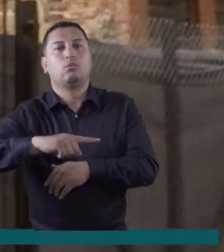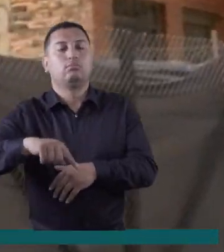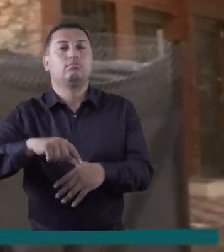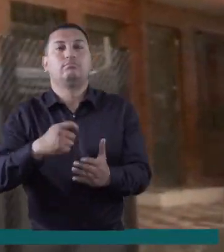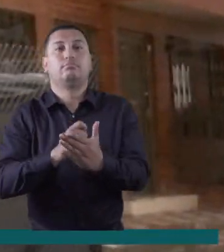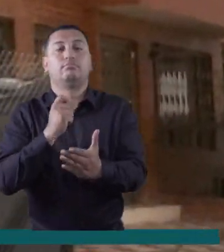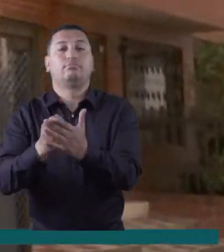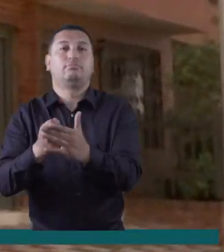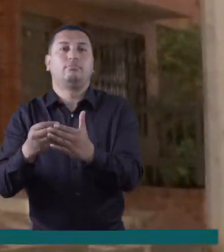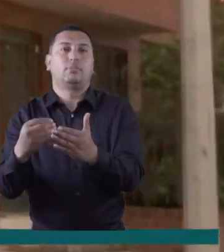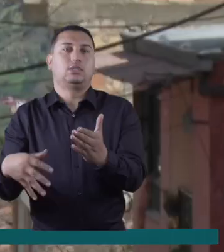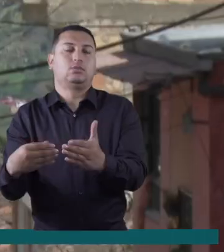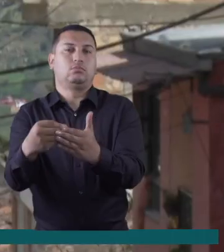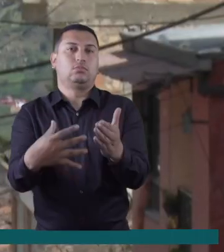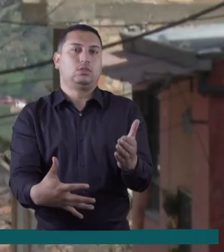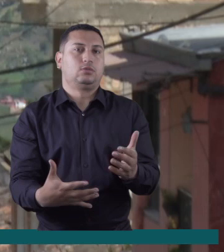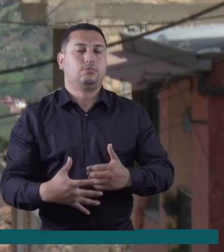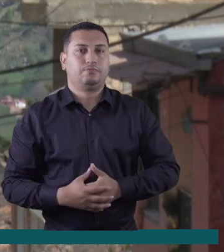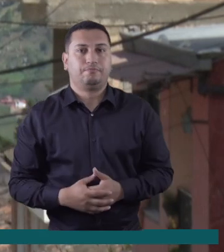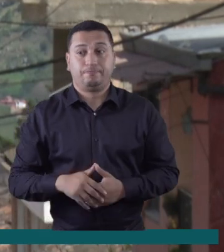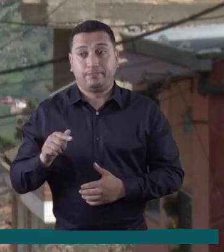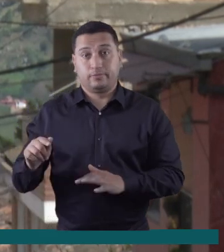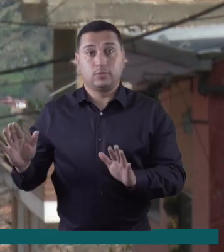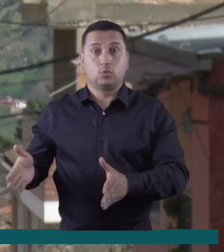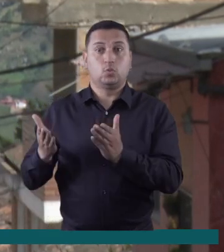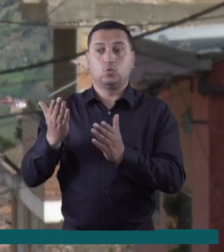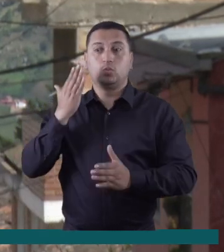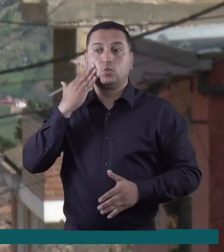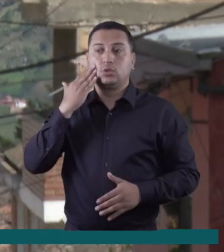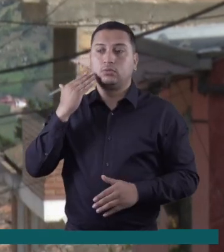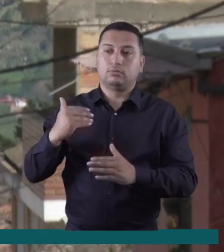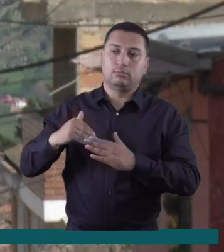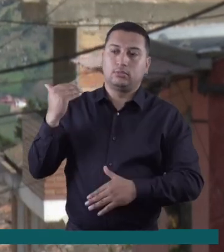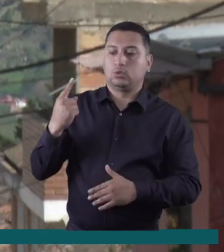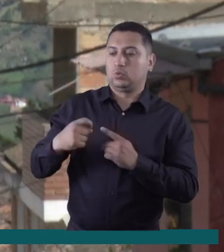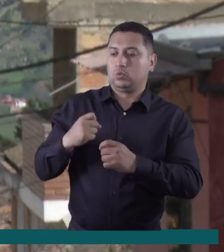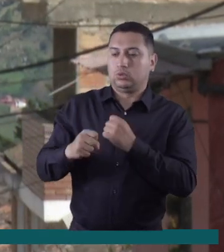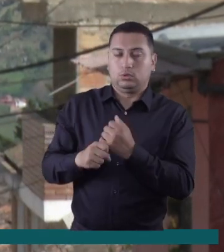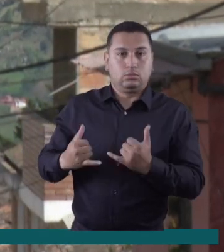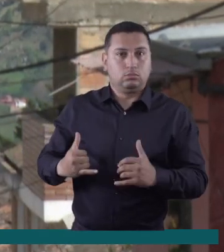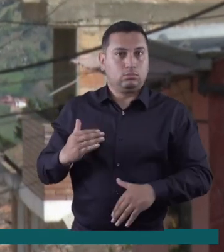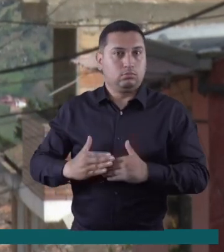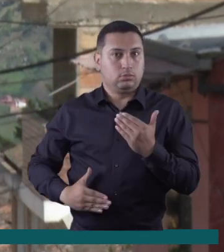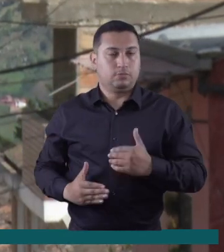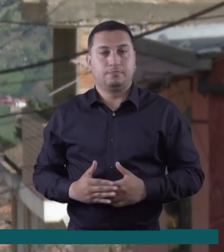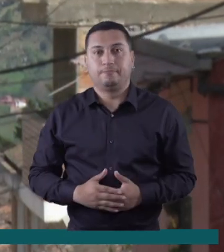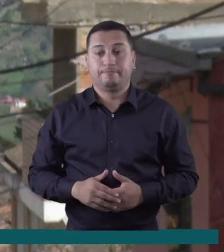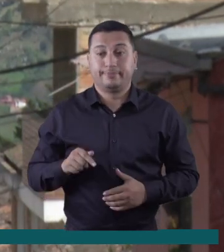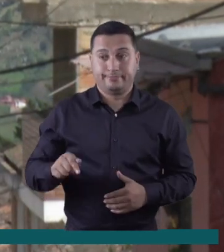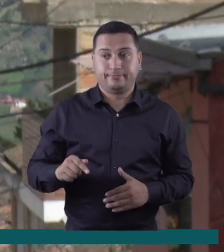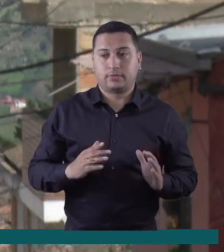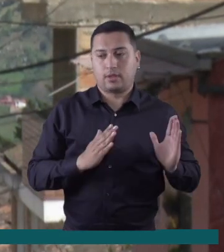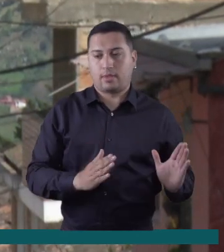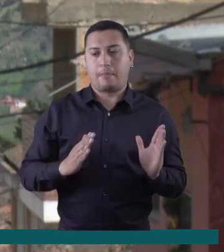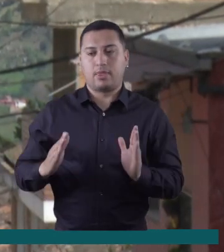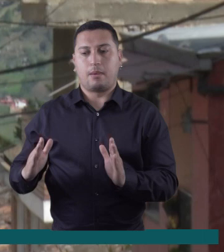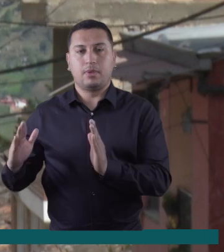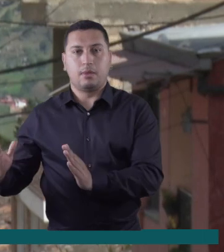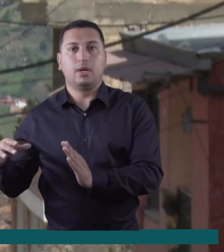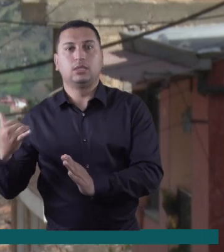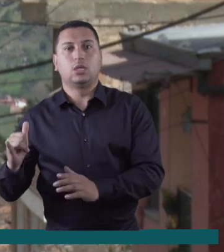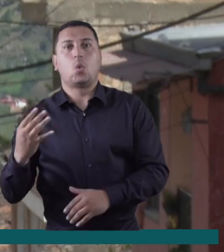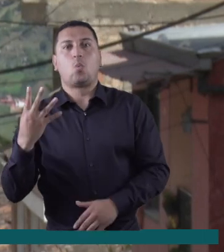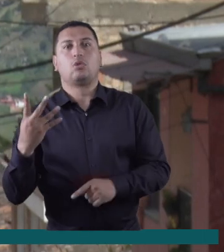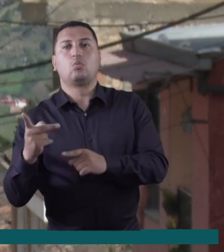incremento de valor en los predios. Esta actualización catastral que empezó a principios de este año desarrolla varias etapas, de las cuales